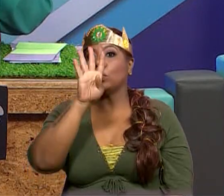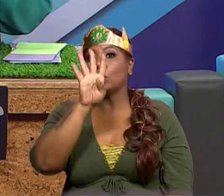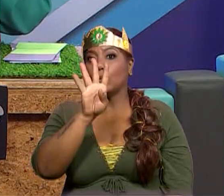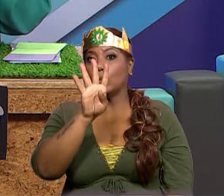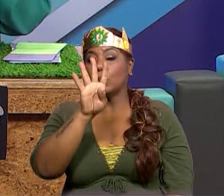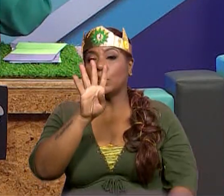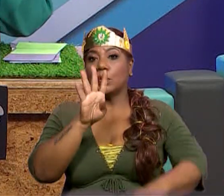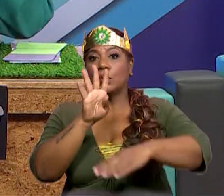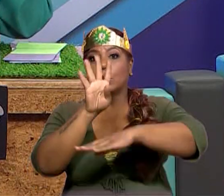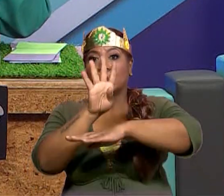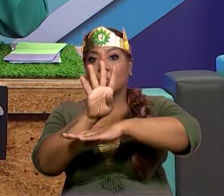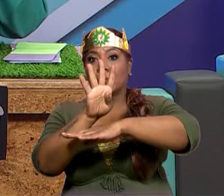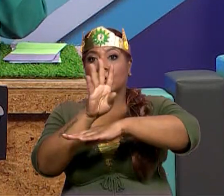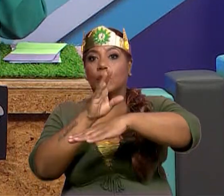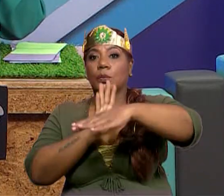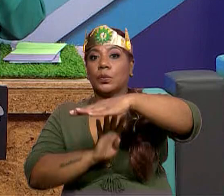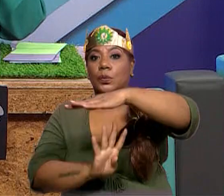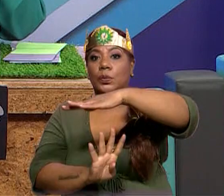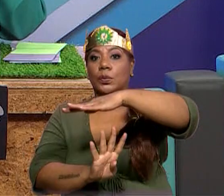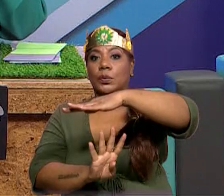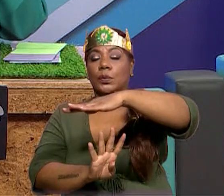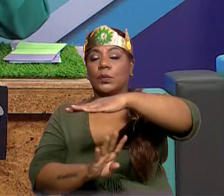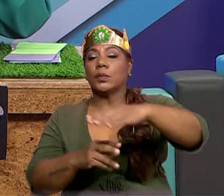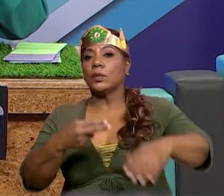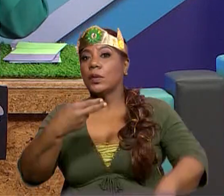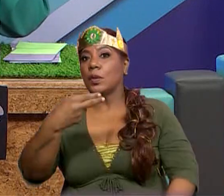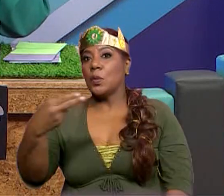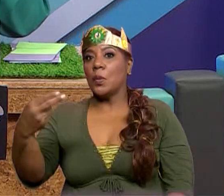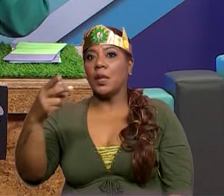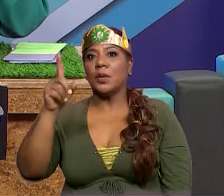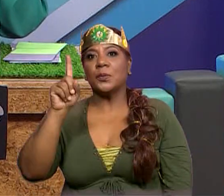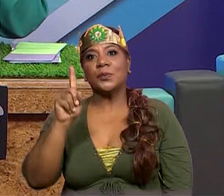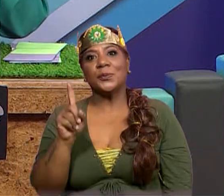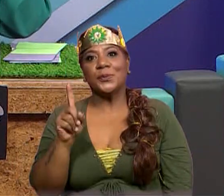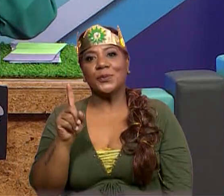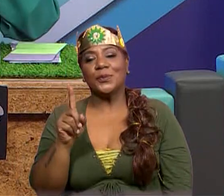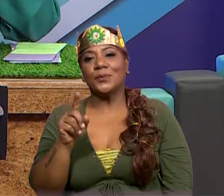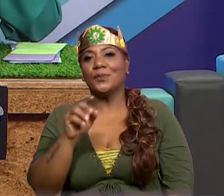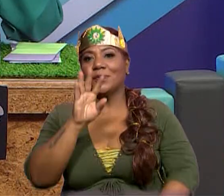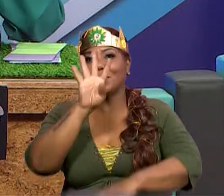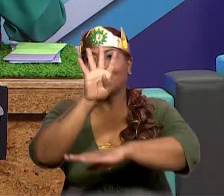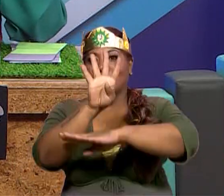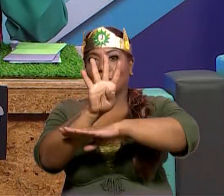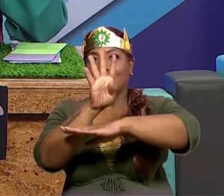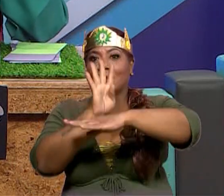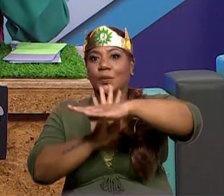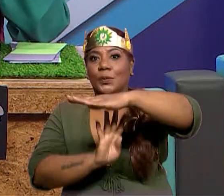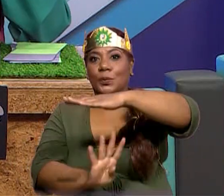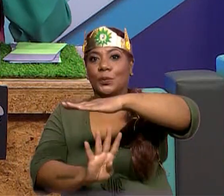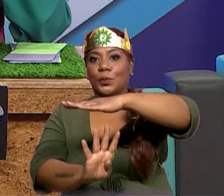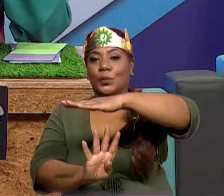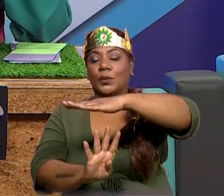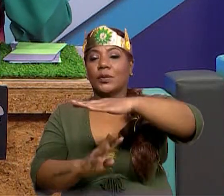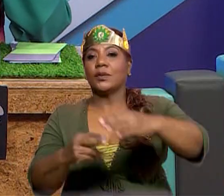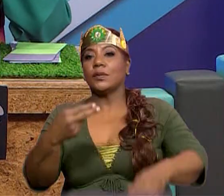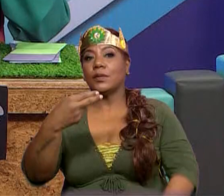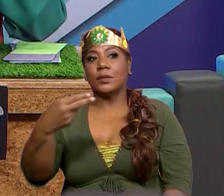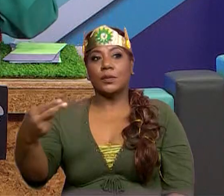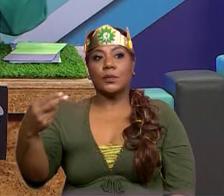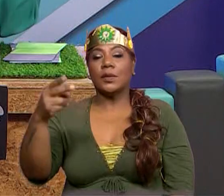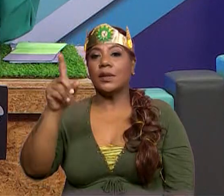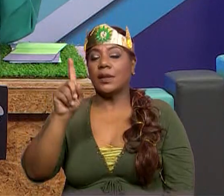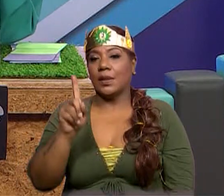numerador y el denominador son el mismo número. Ejemplo, cuatro cuartos. Y cuando lo representamos